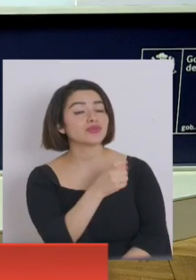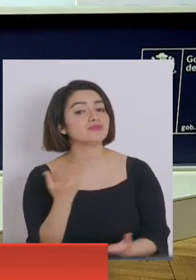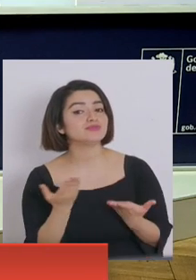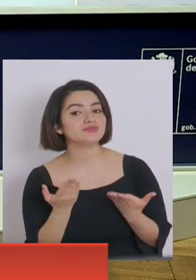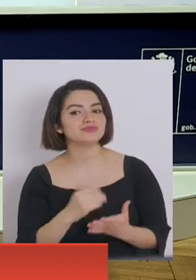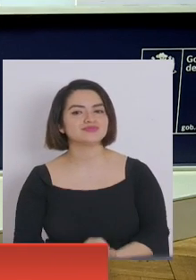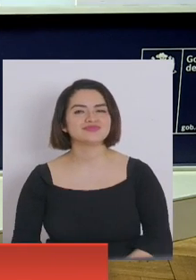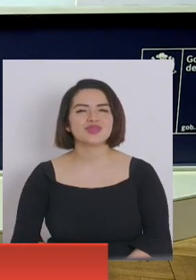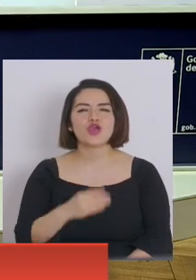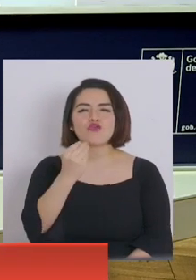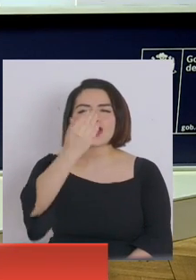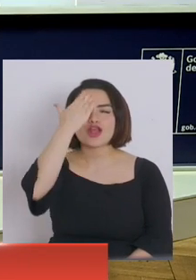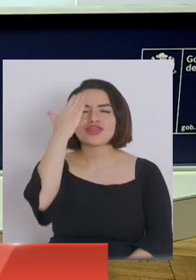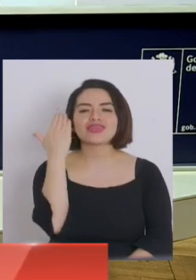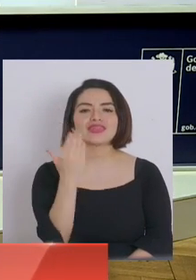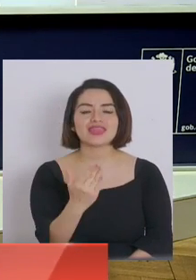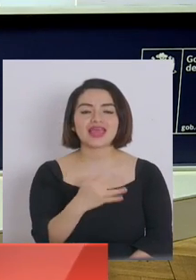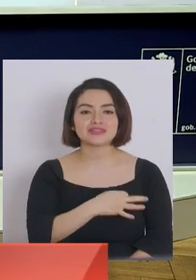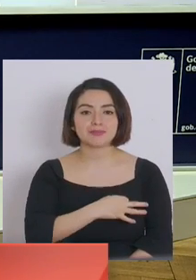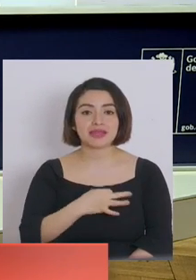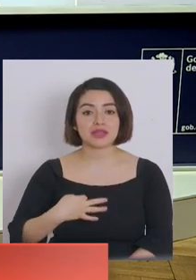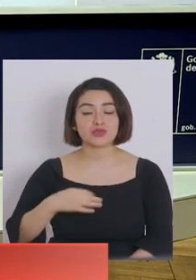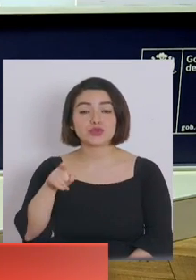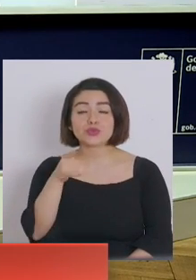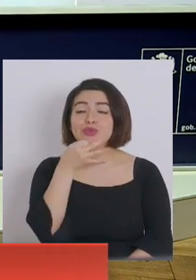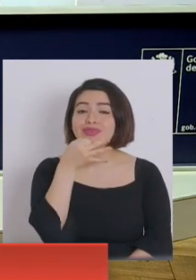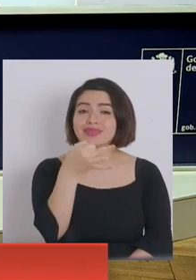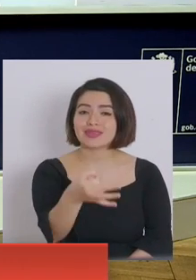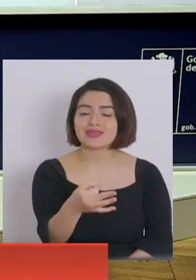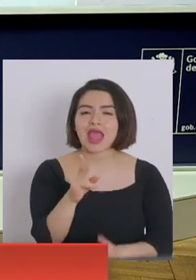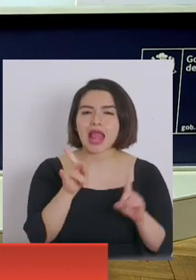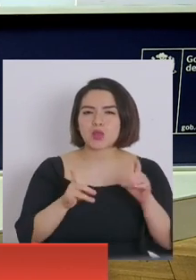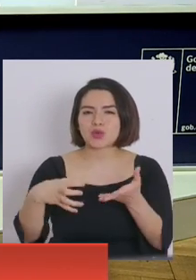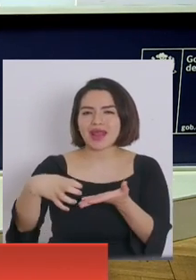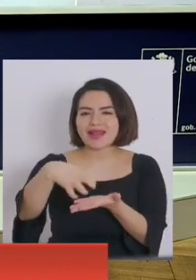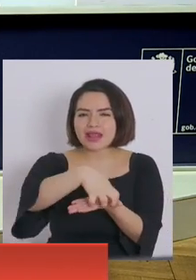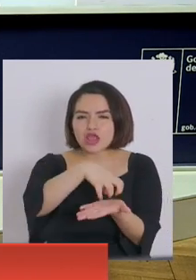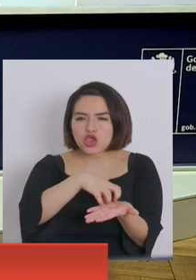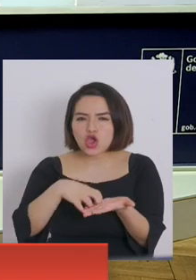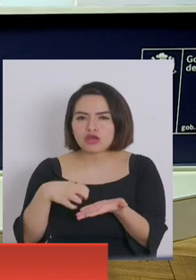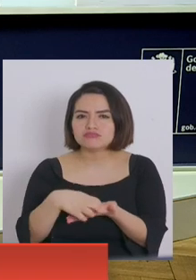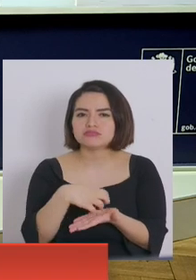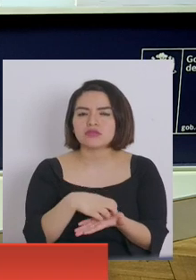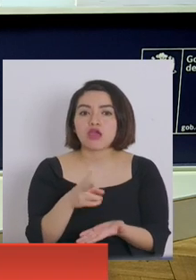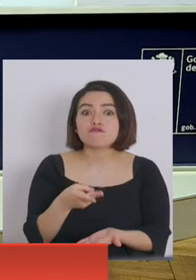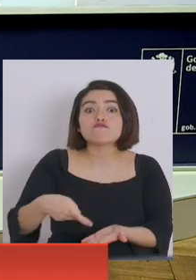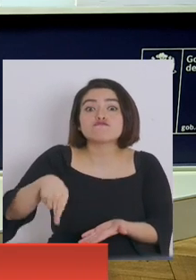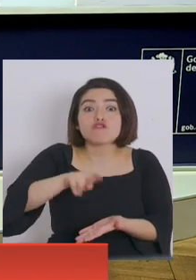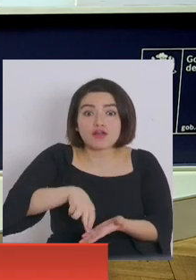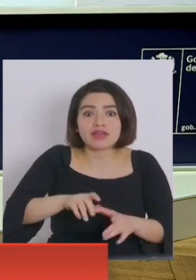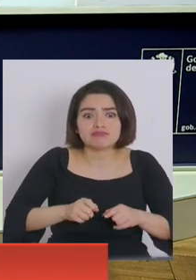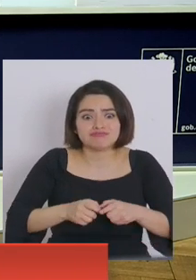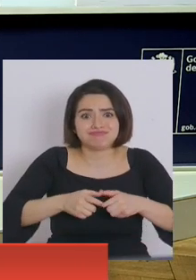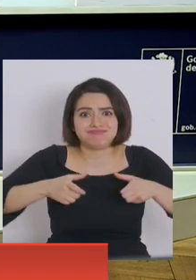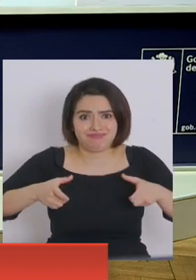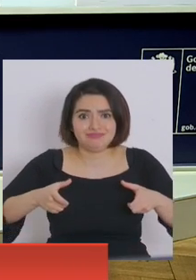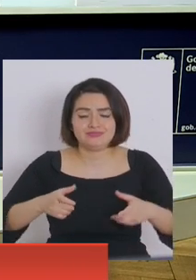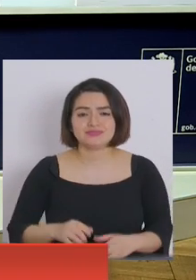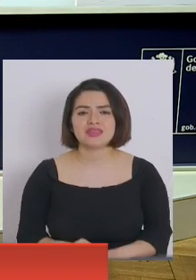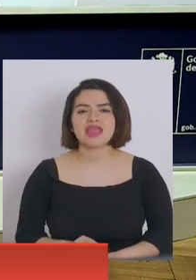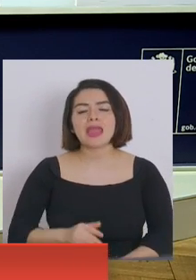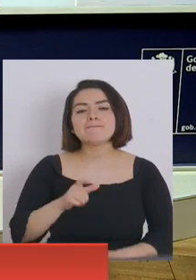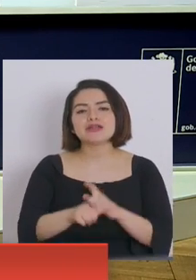Muy buenos días, ministro. Usted señaló que algunas regiones están viviendo un enrebrote. Expertos hace poco